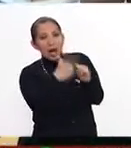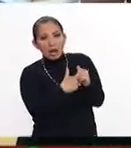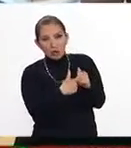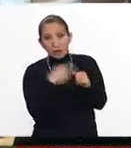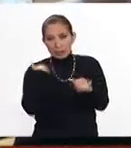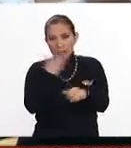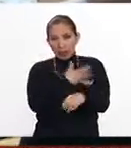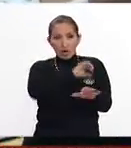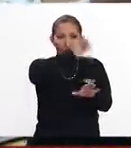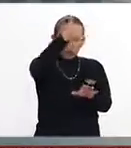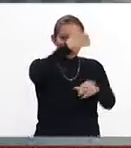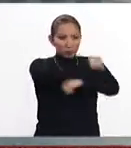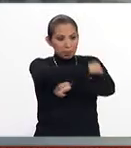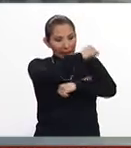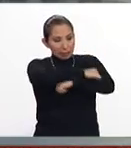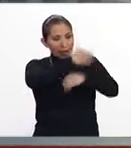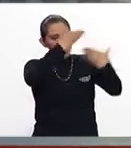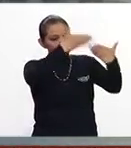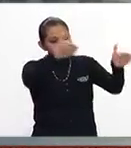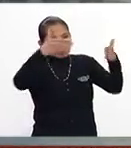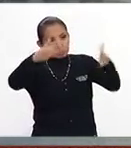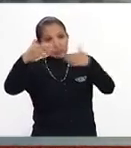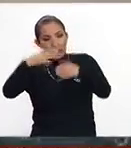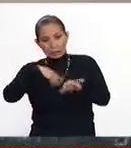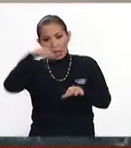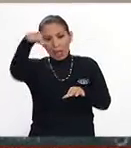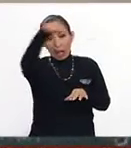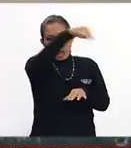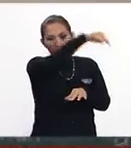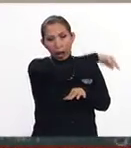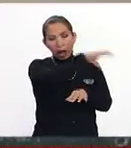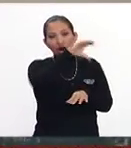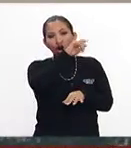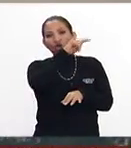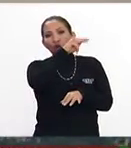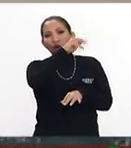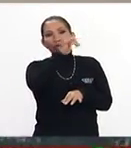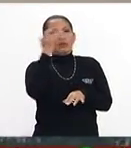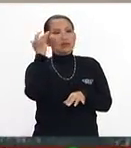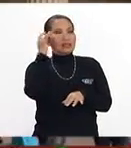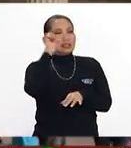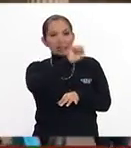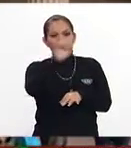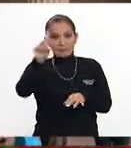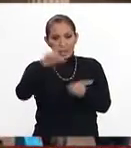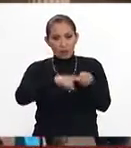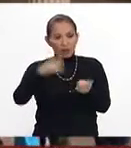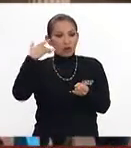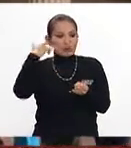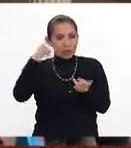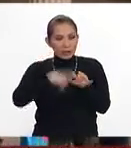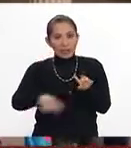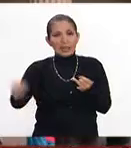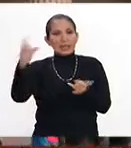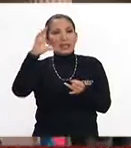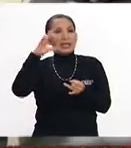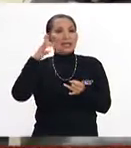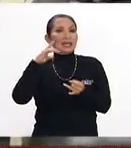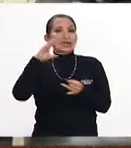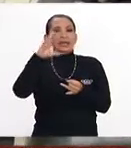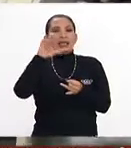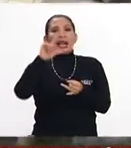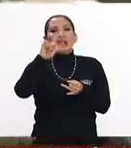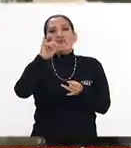las ventanillas que estamos abriendo y que actualmente ya funcionan en el consulado de San Diego, de Los Ángeles y de Santa Ana, California.